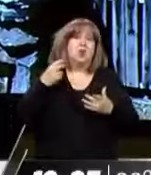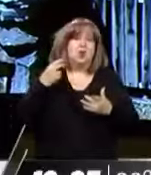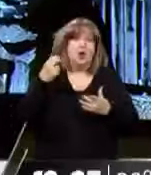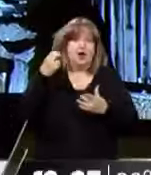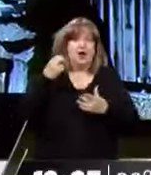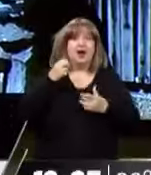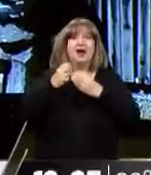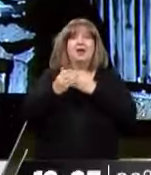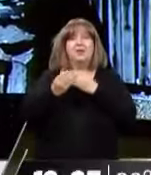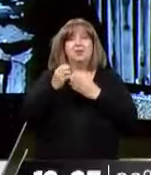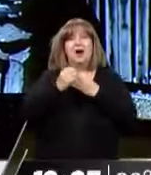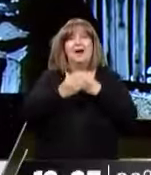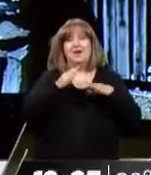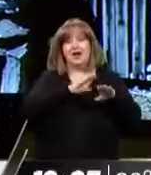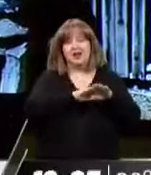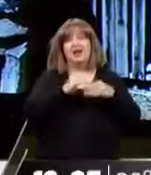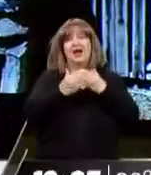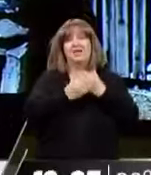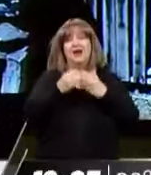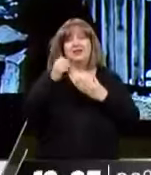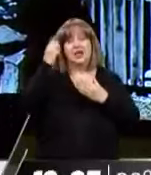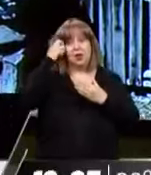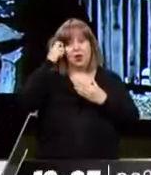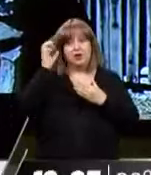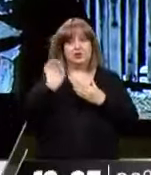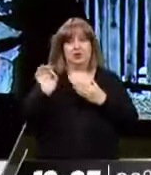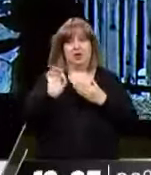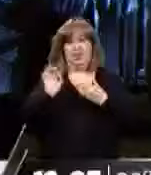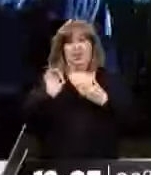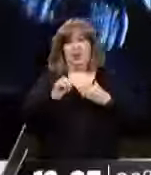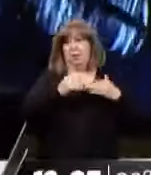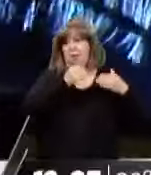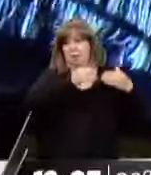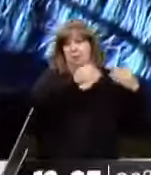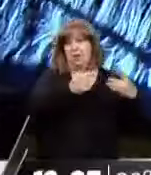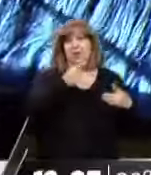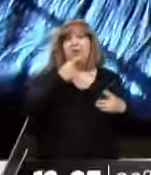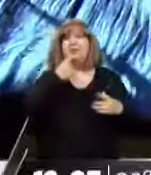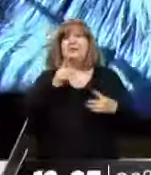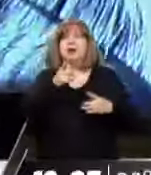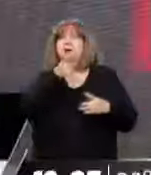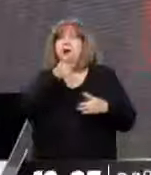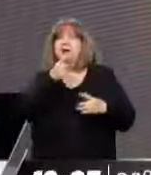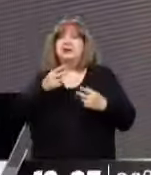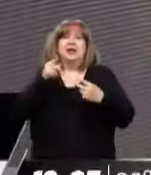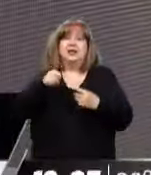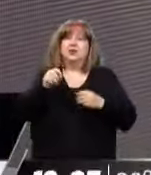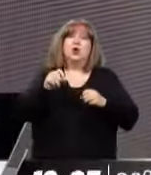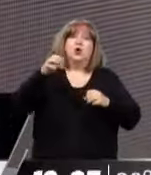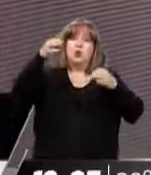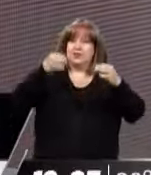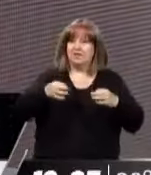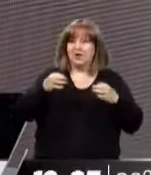meter en lo técnico pero la provincia entiende que todos estos pasos se han dado de manera ilegal. Por eso va a ir por vía judicial y administrativa.